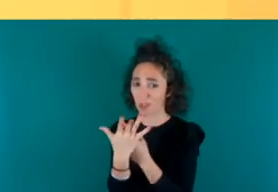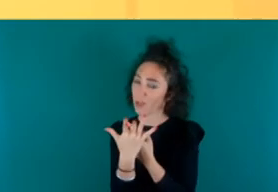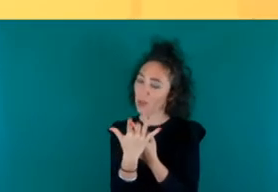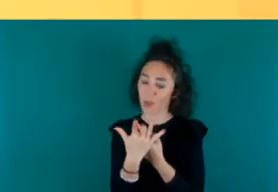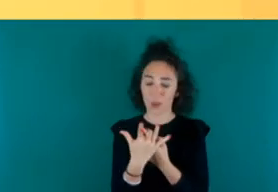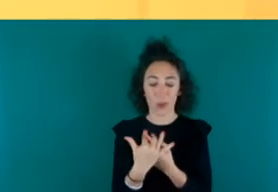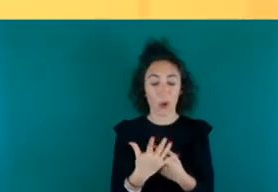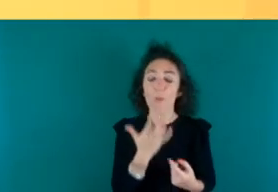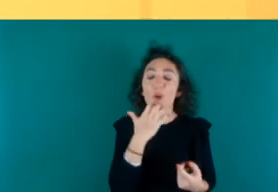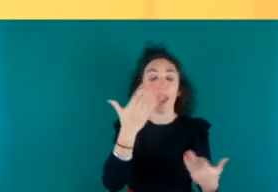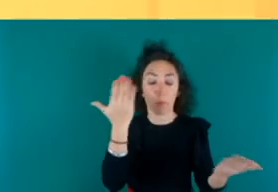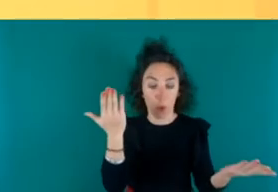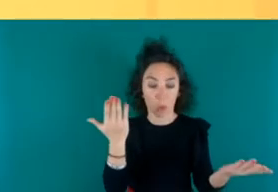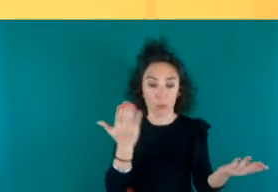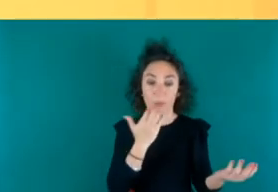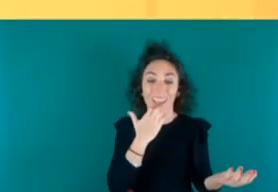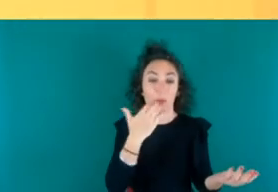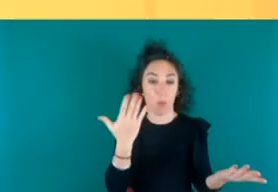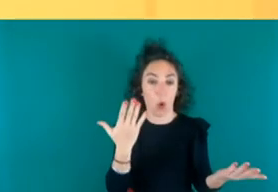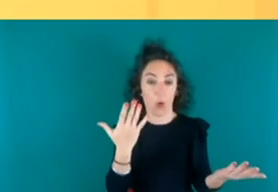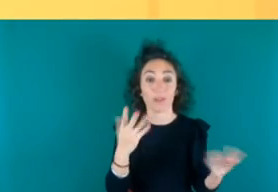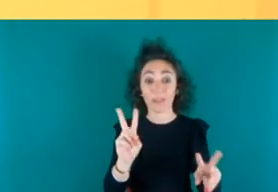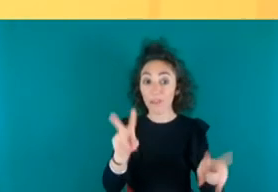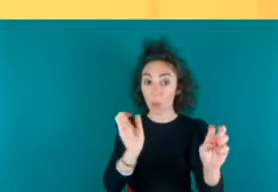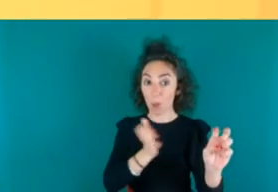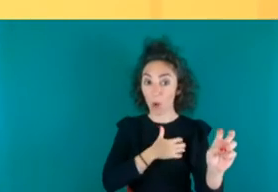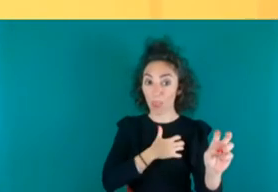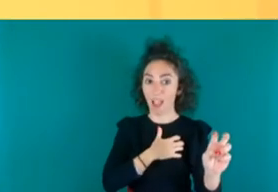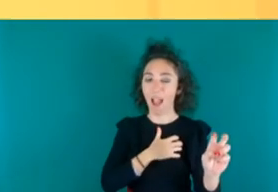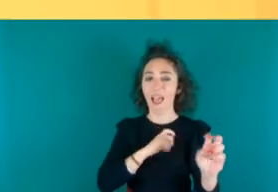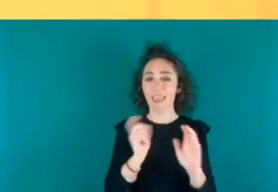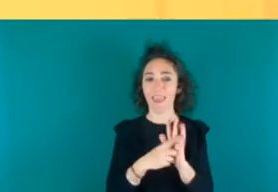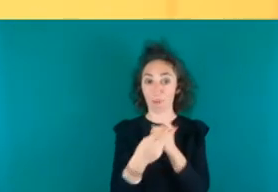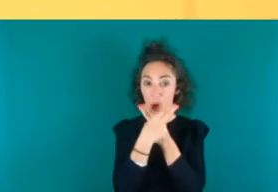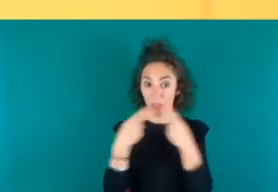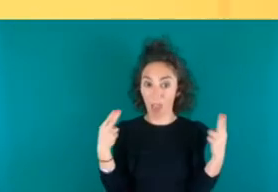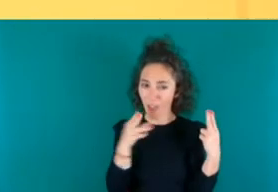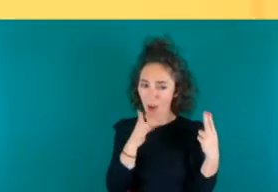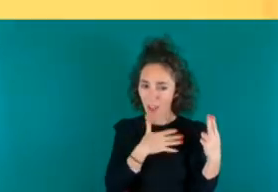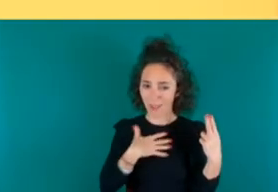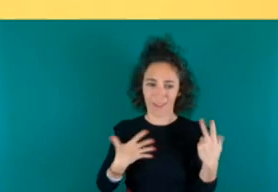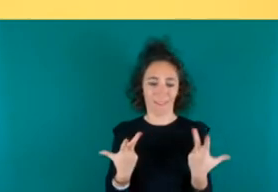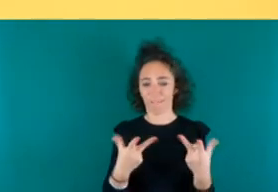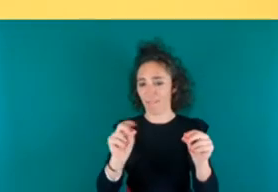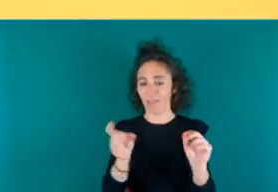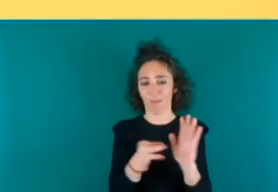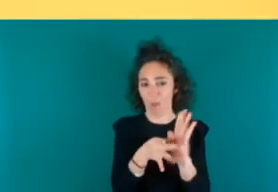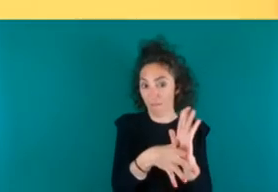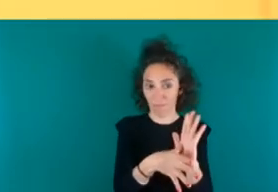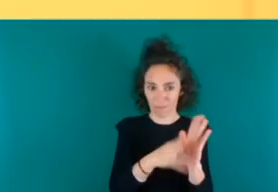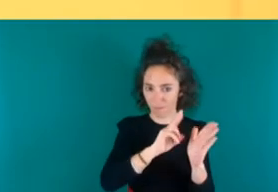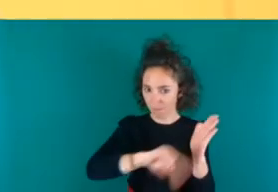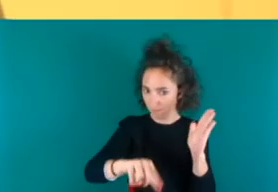por ejemplo solamente un ejemplo con el tema de la policía la ley Mordaza que bueno que ahora la quieren derogar a ver si ya por fin la derogan y a ver qué es lo que entra